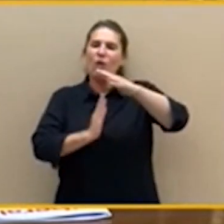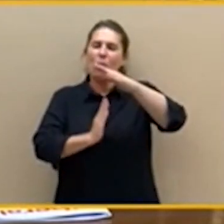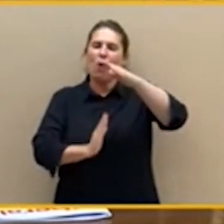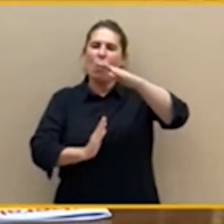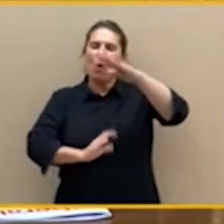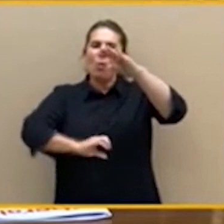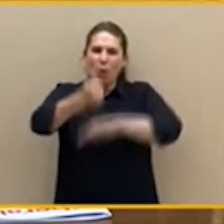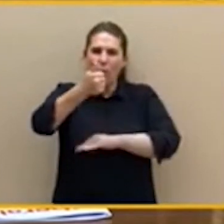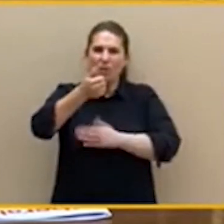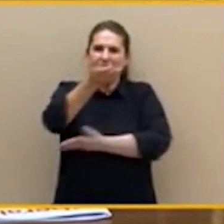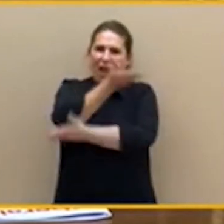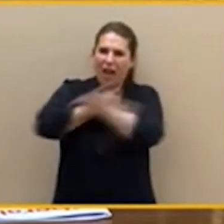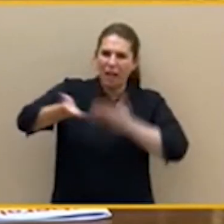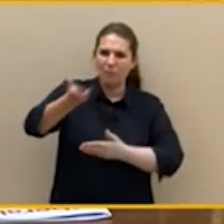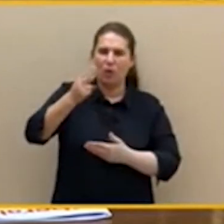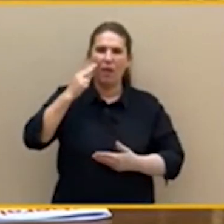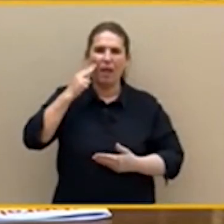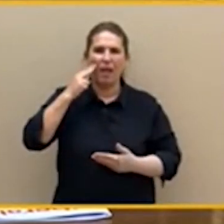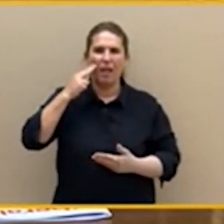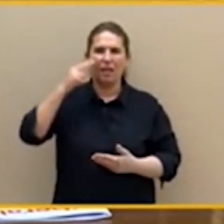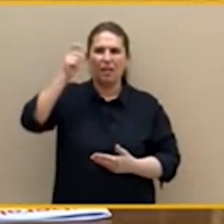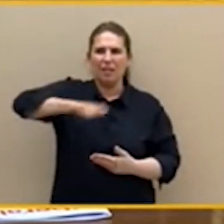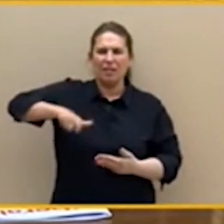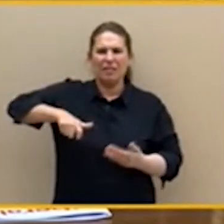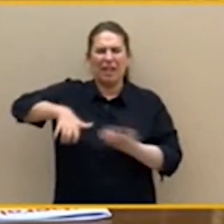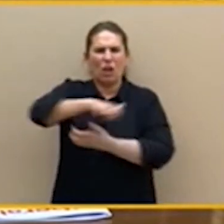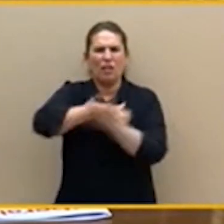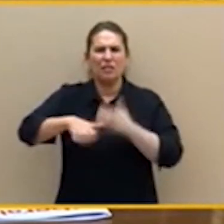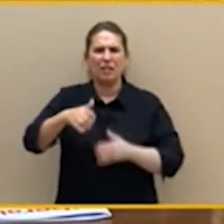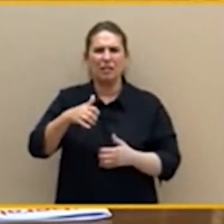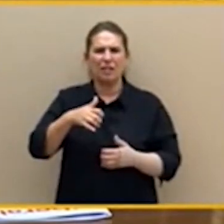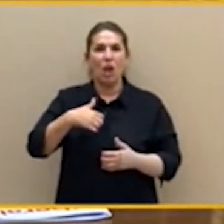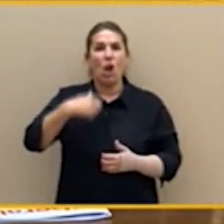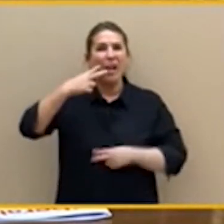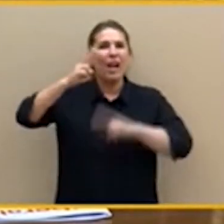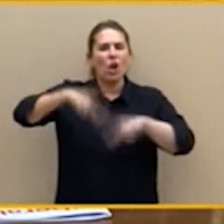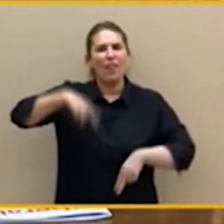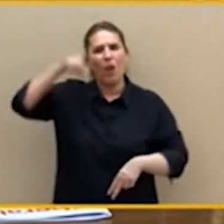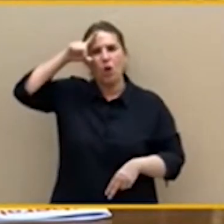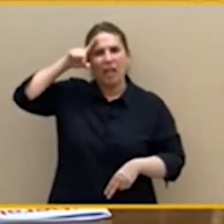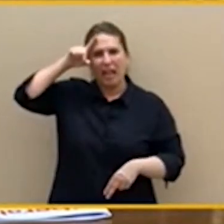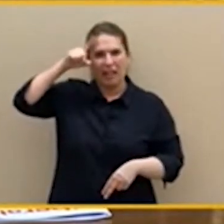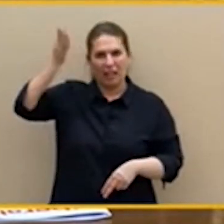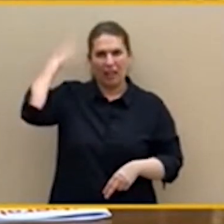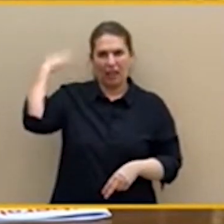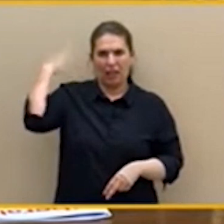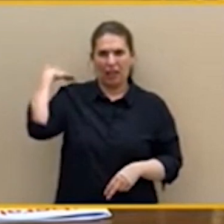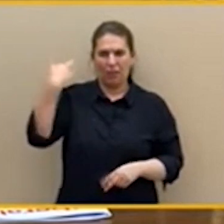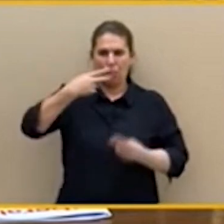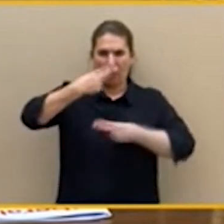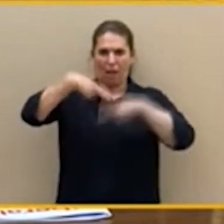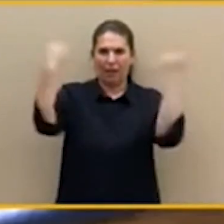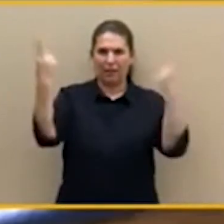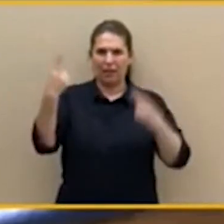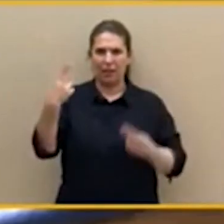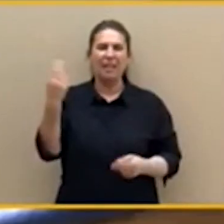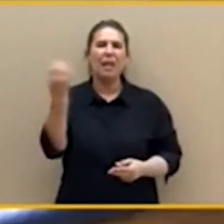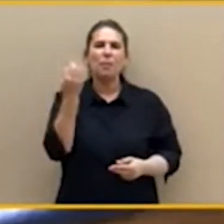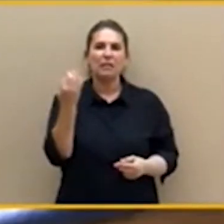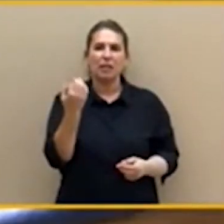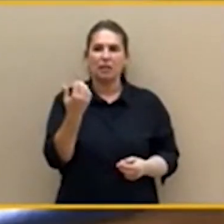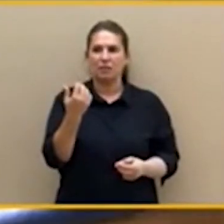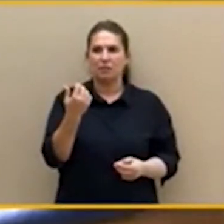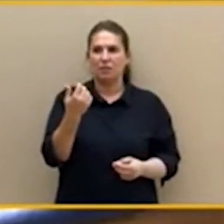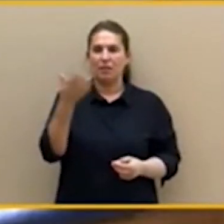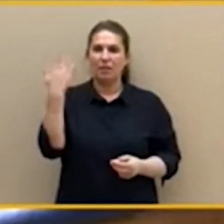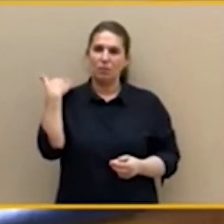Los reconoció Tegui públicamente. ¿Qué pasa? Que no les gusta, les llamarían después a Tegui. O, Tegui, no digas esto, que nos pones aquí en un brete, ¿no?